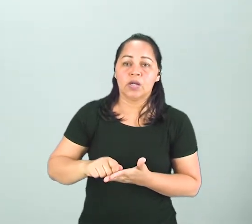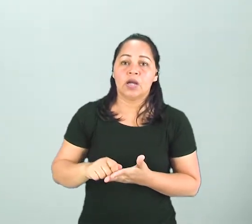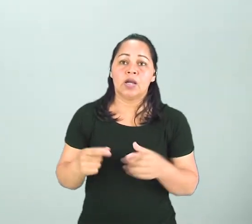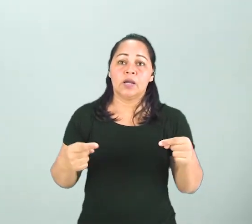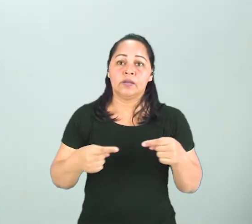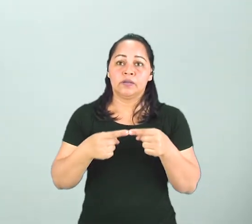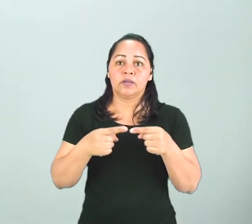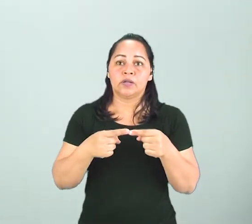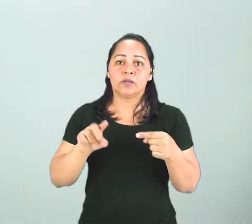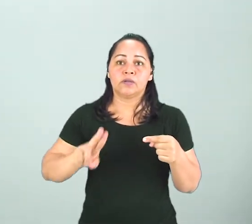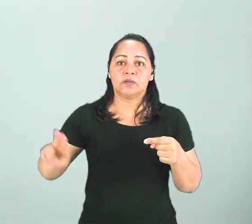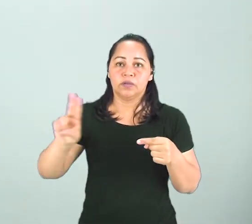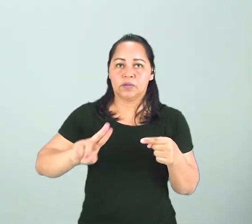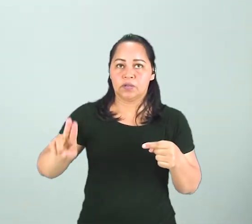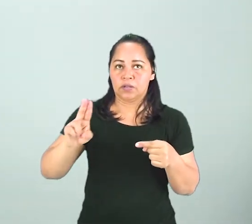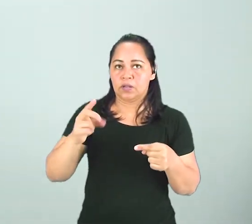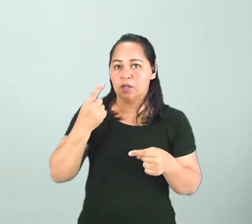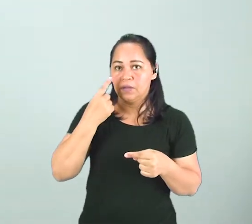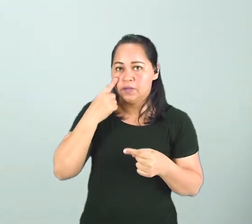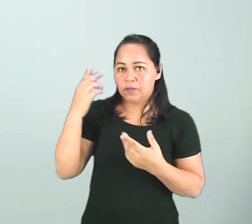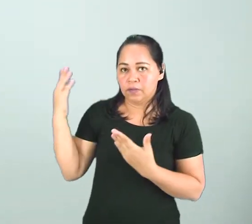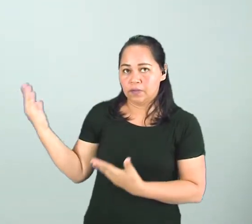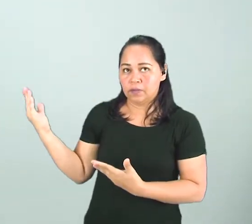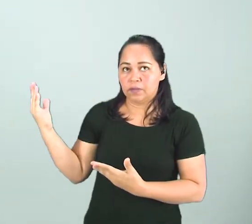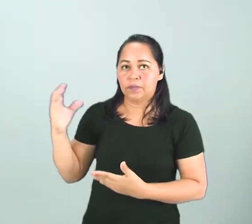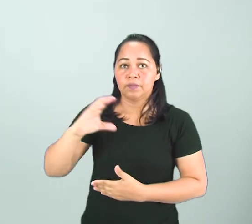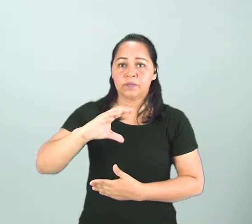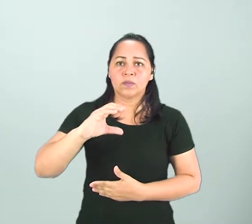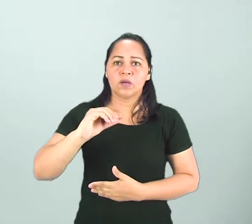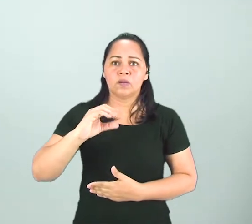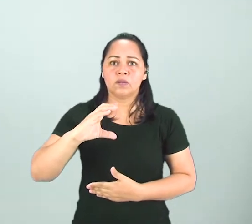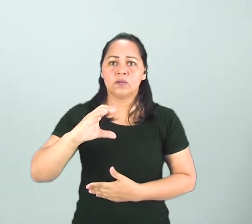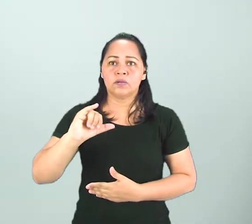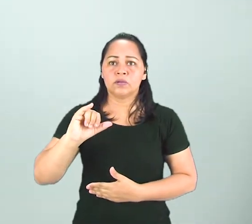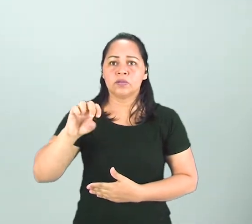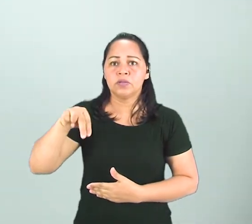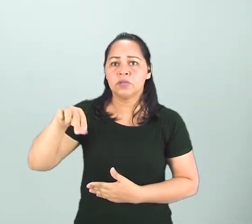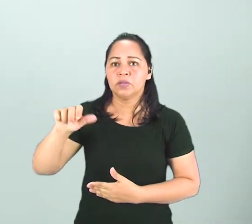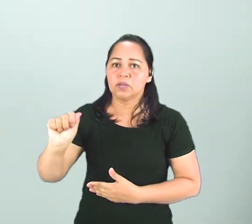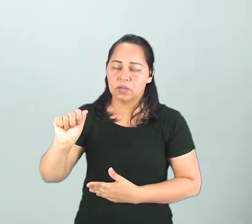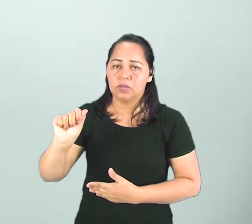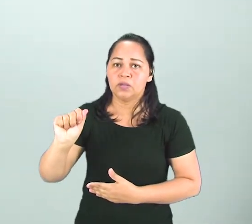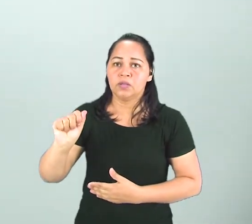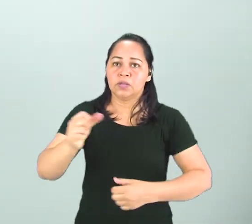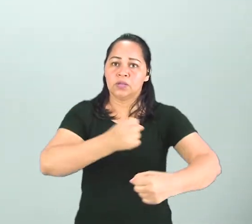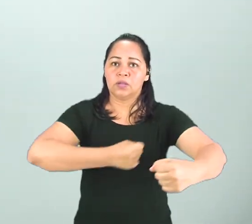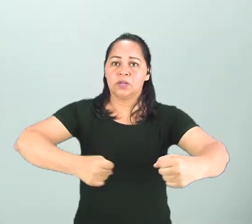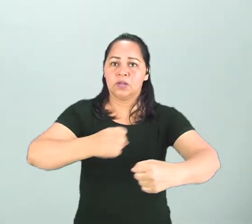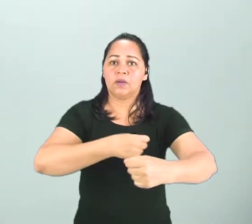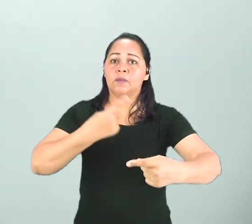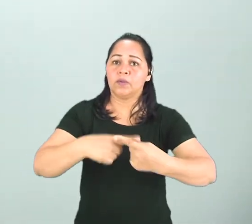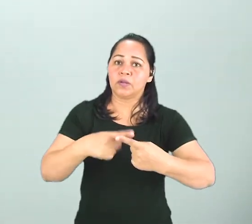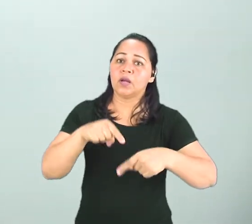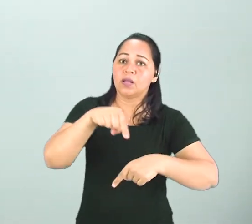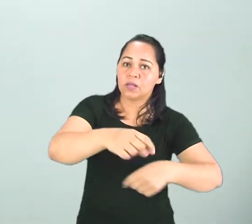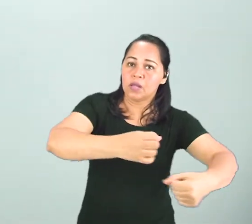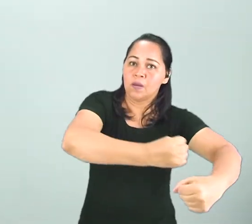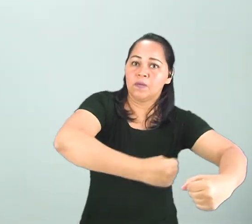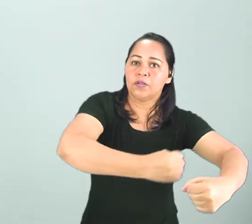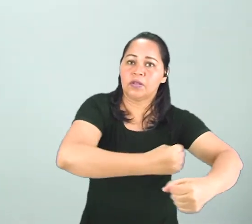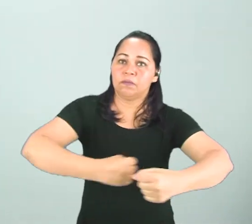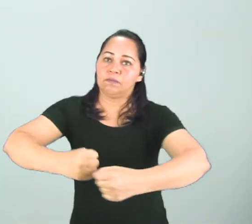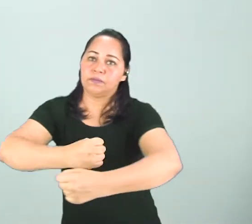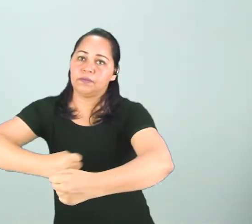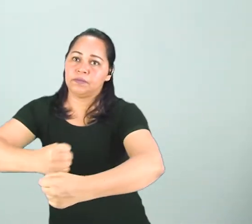¿Está bien? Olhe este ejemplo. Podemos llamar de cocina. ¿Por qué? Porque utilizamos para cocinar. ¿Vieron? ¿Vieron